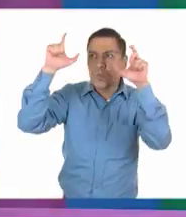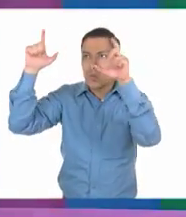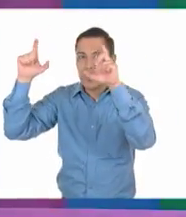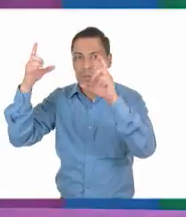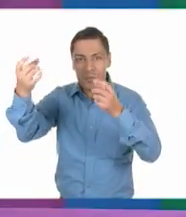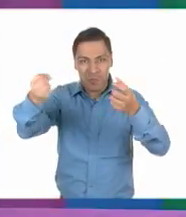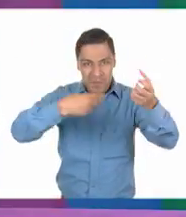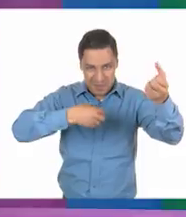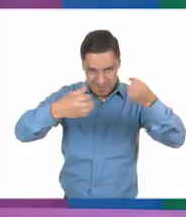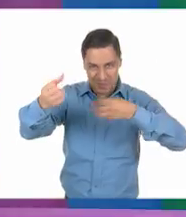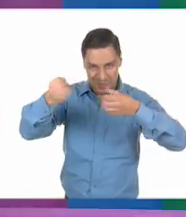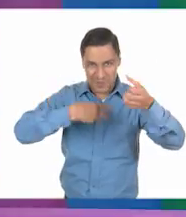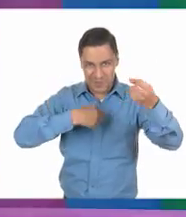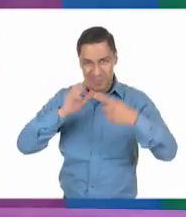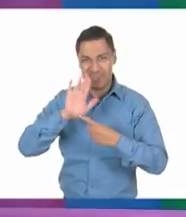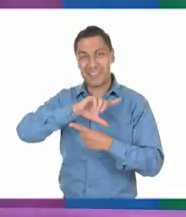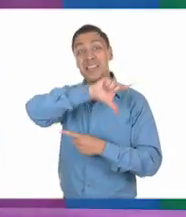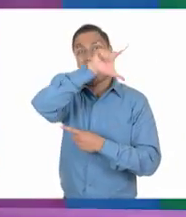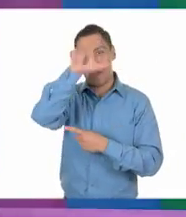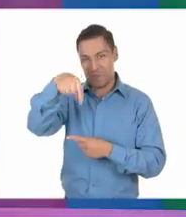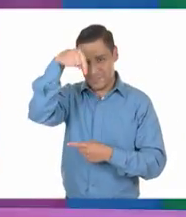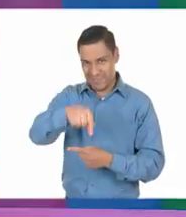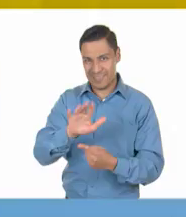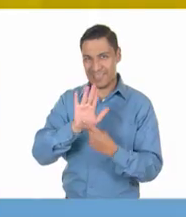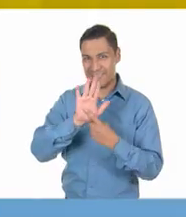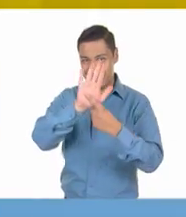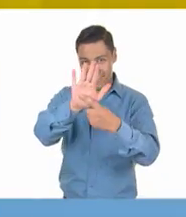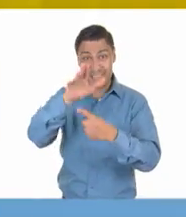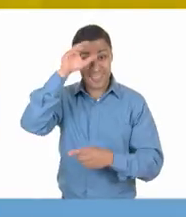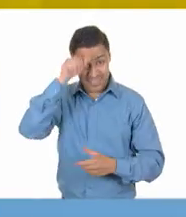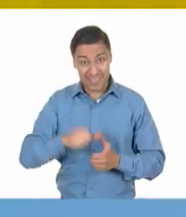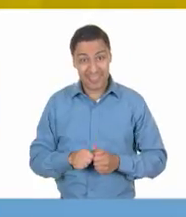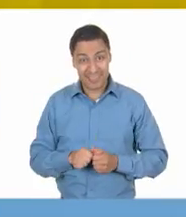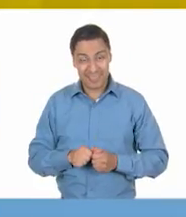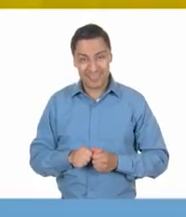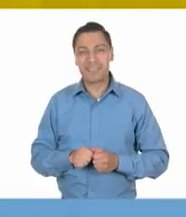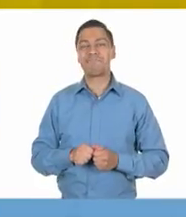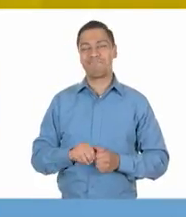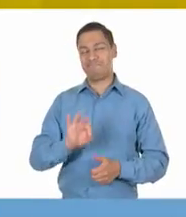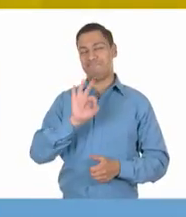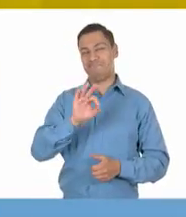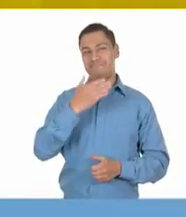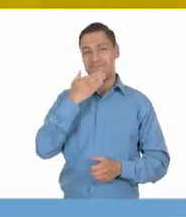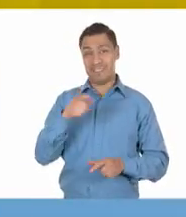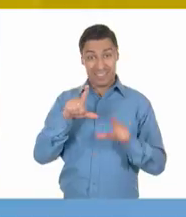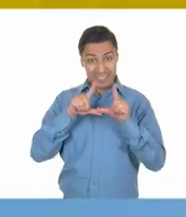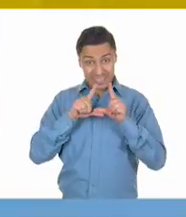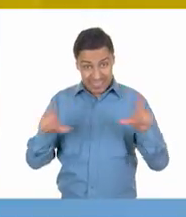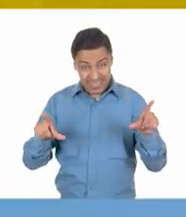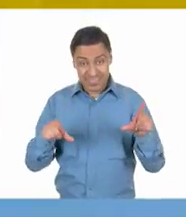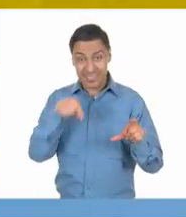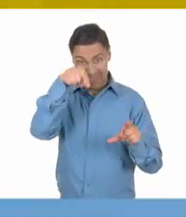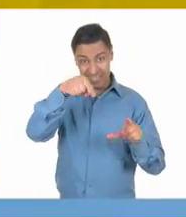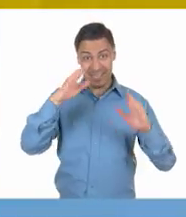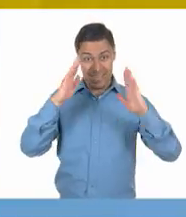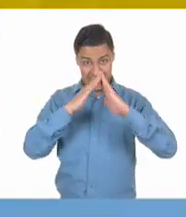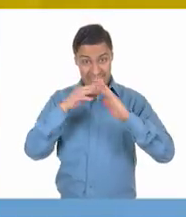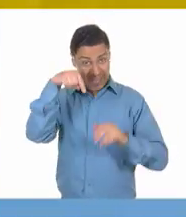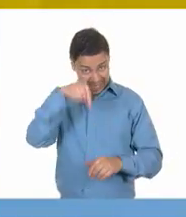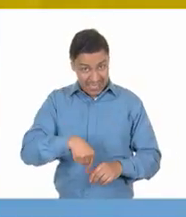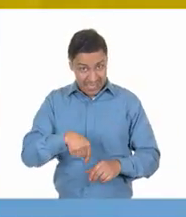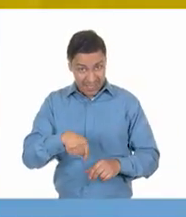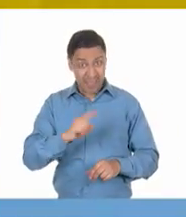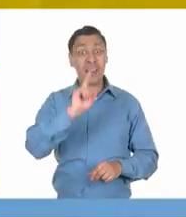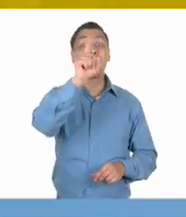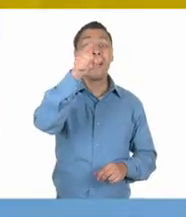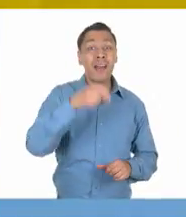podamos mostrarlos en sesiones posteriores. ¡Muy bien! ¡Excelente! Entonces, ¿listas y listos ahí en sus casas? ¿Listas y listos acá?